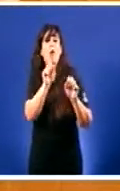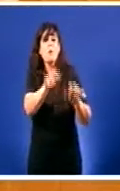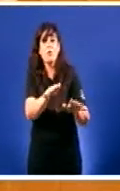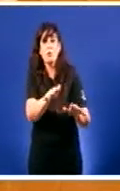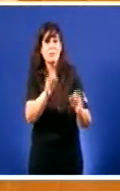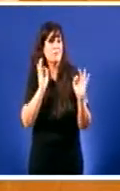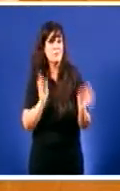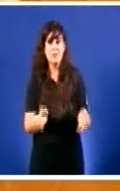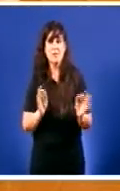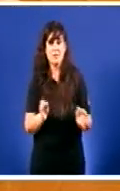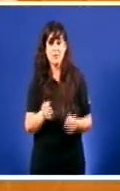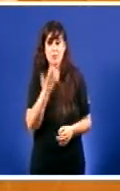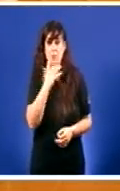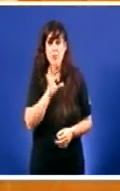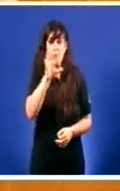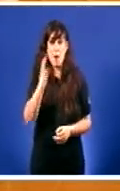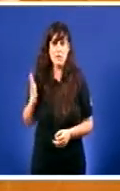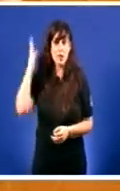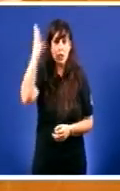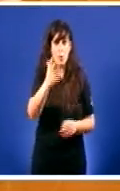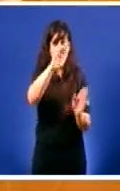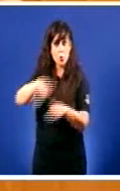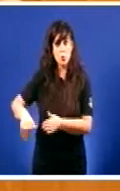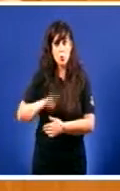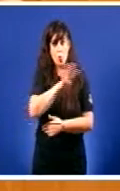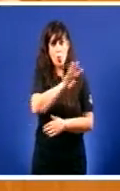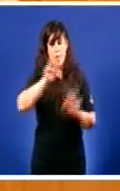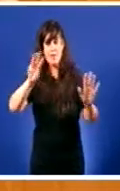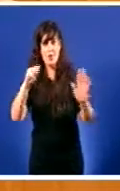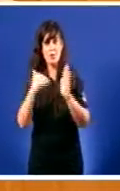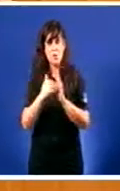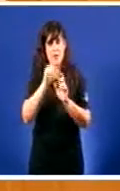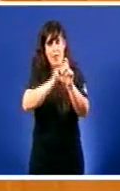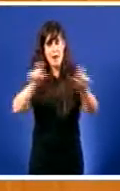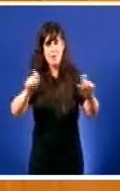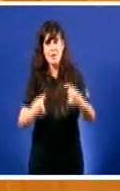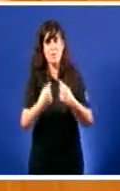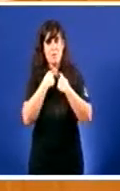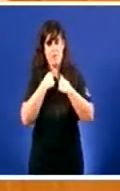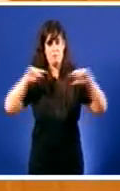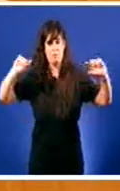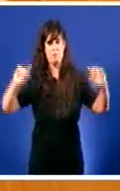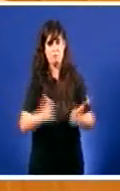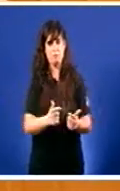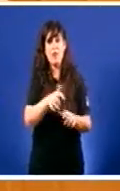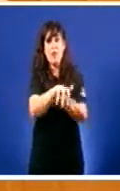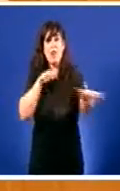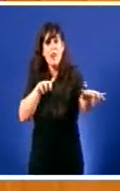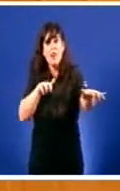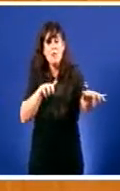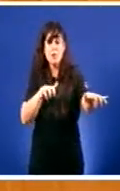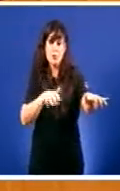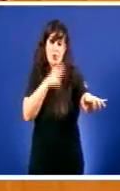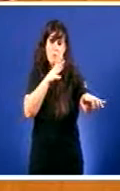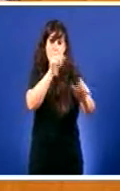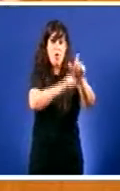que nos últimos cinco anos perdeu 48.000 habitantes Moitos deles, a malloría, a gran parte, posto que nas cidades